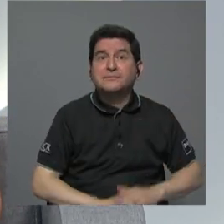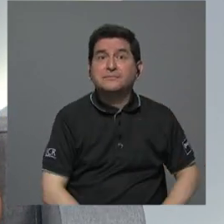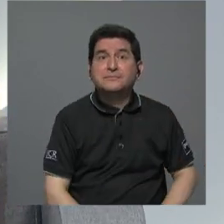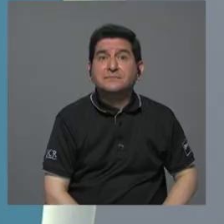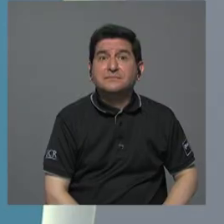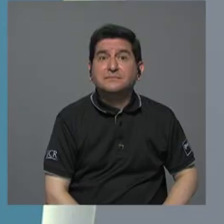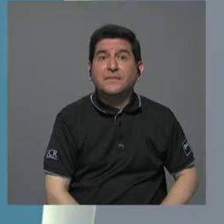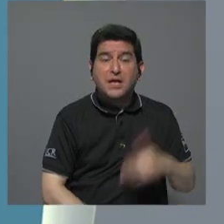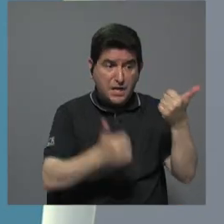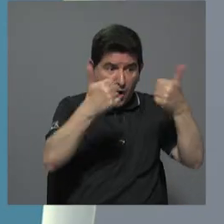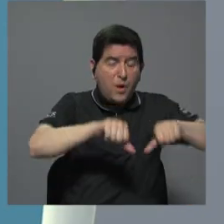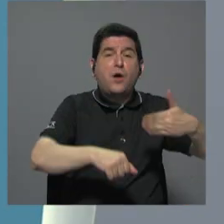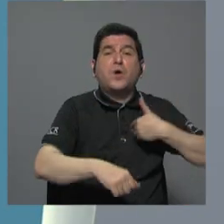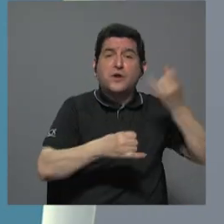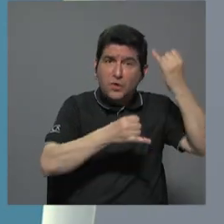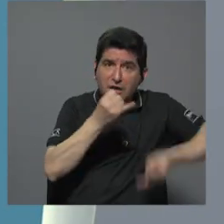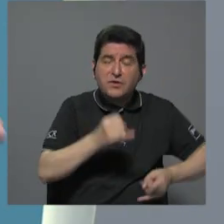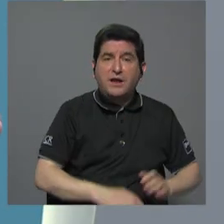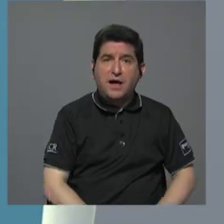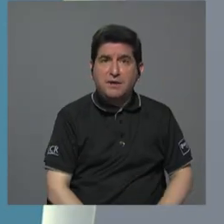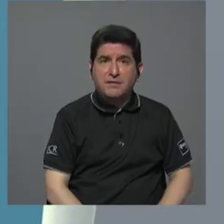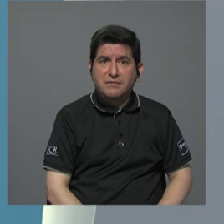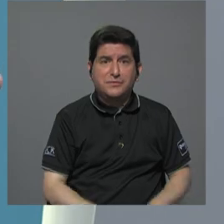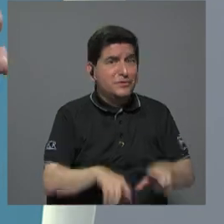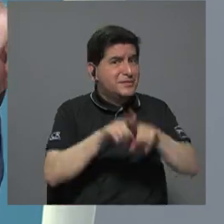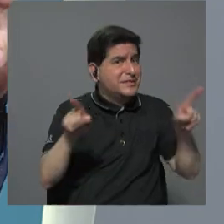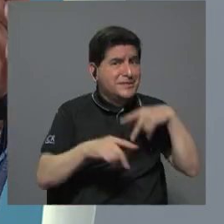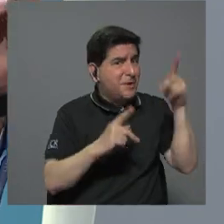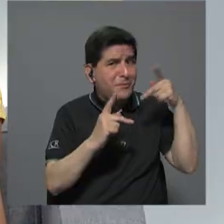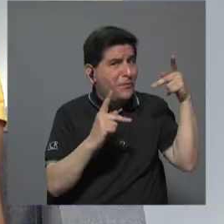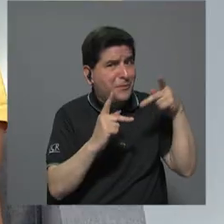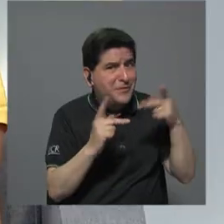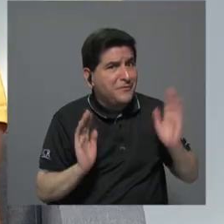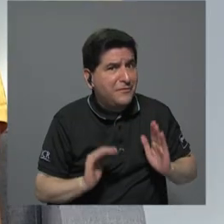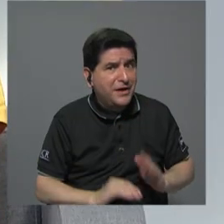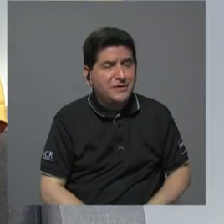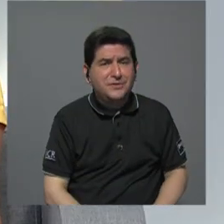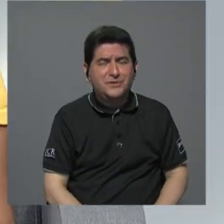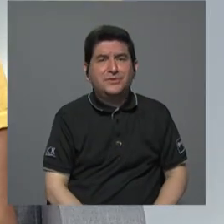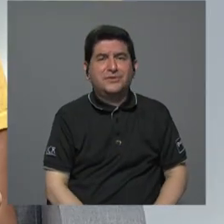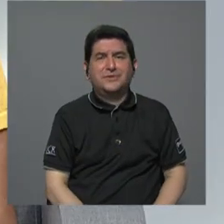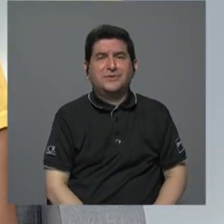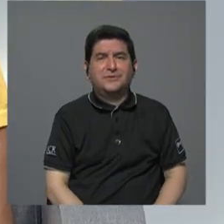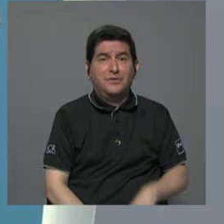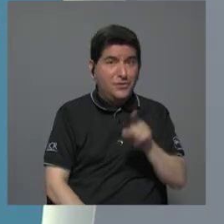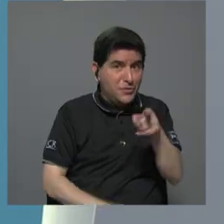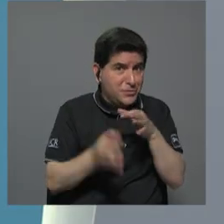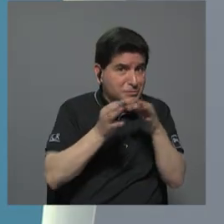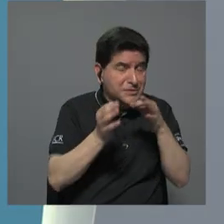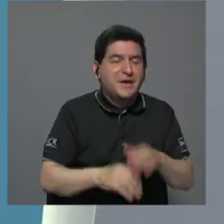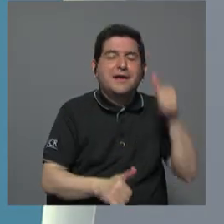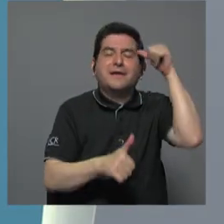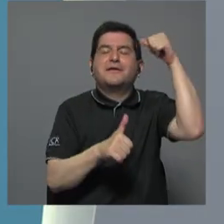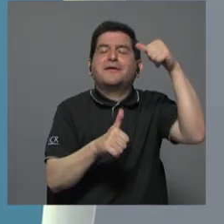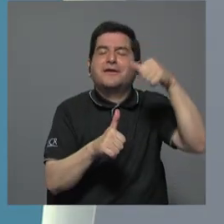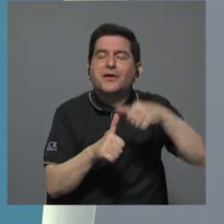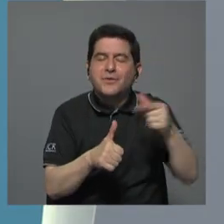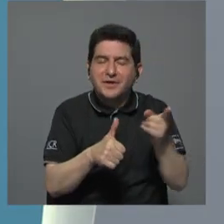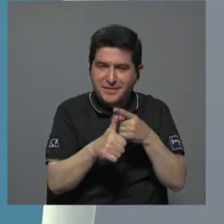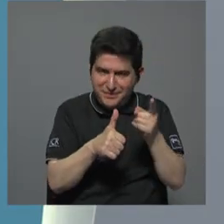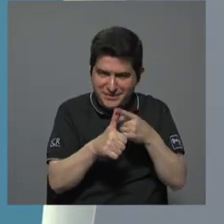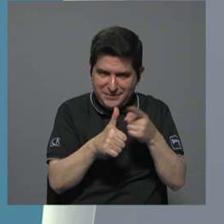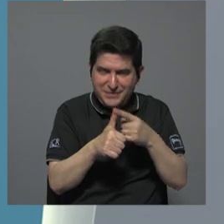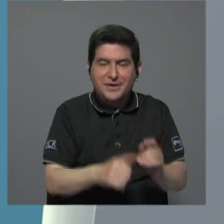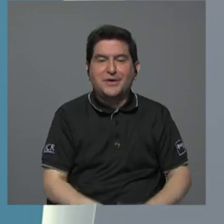Y se llegó a una conciliación. Así que tampoco es tan perfecto, tal cual usted me lo está diciendo. Acuérdese que, primero que nada,